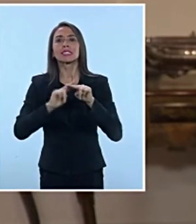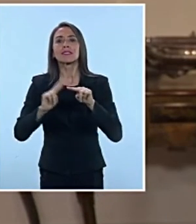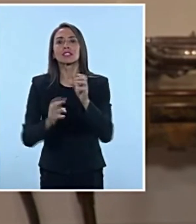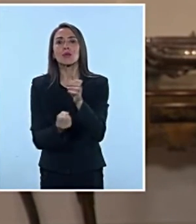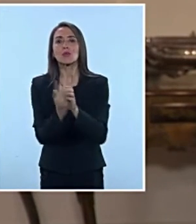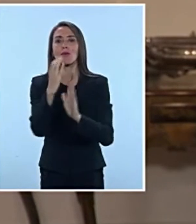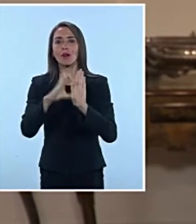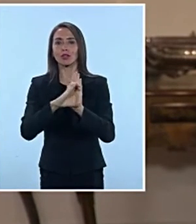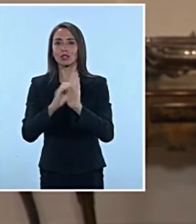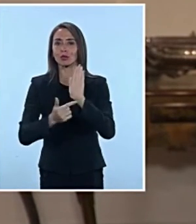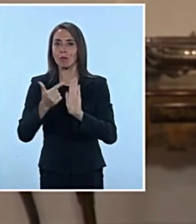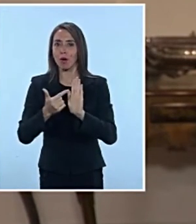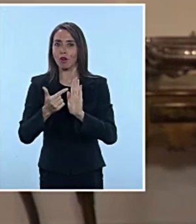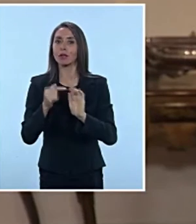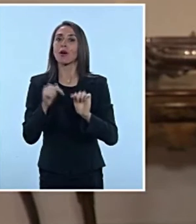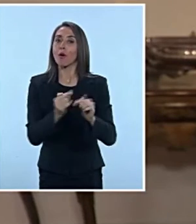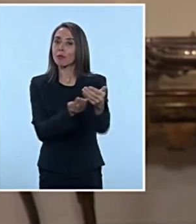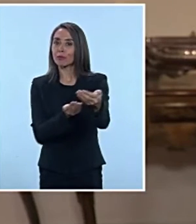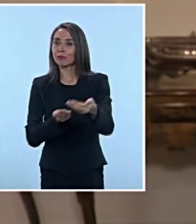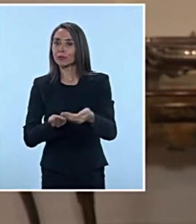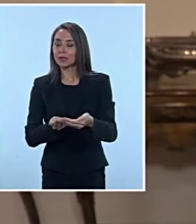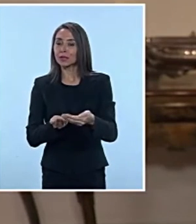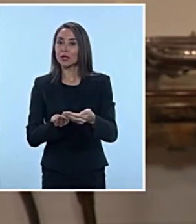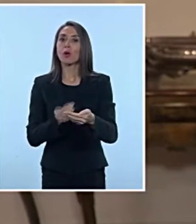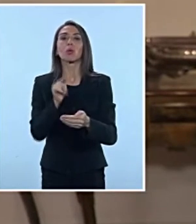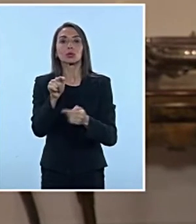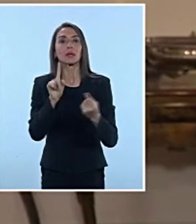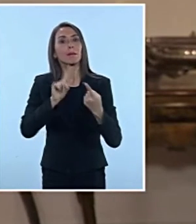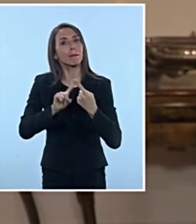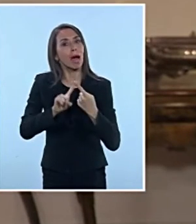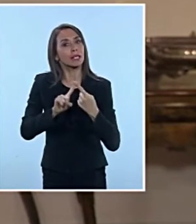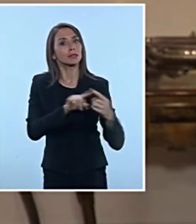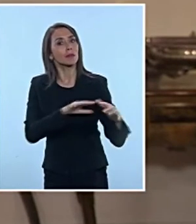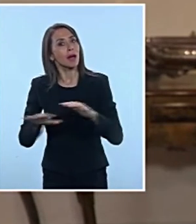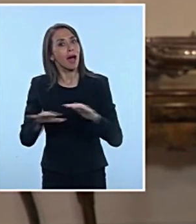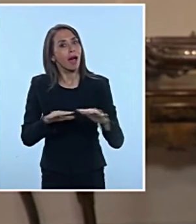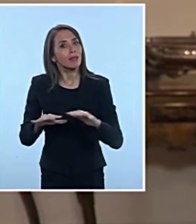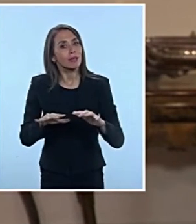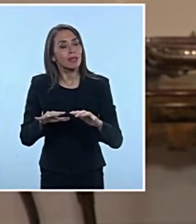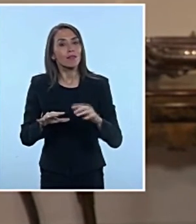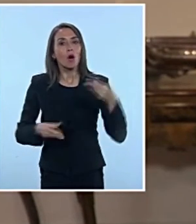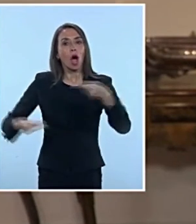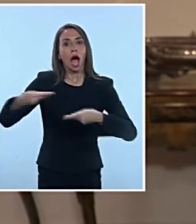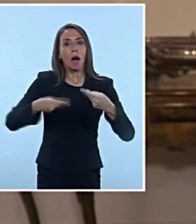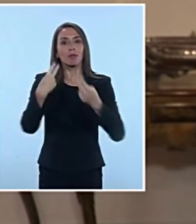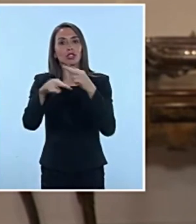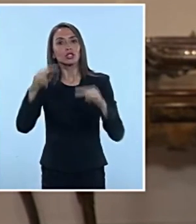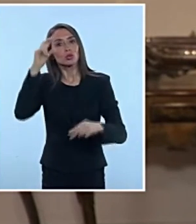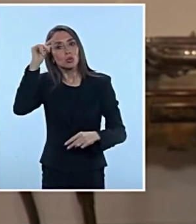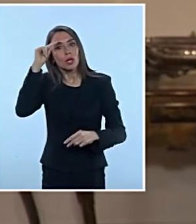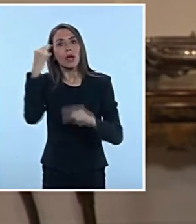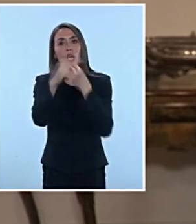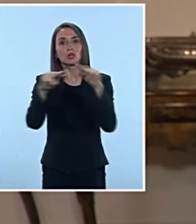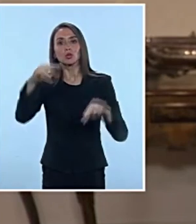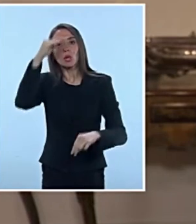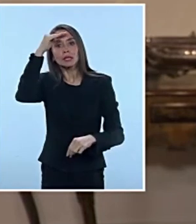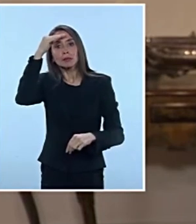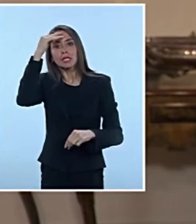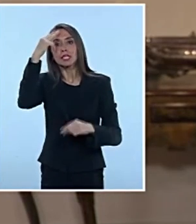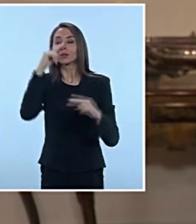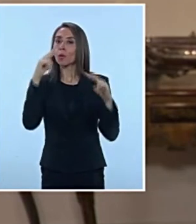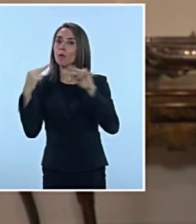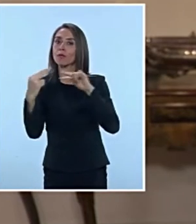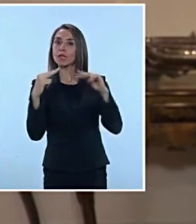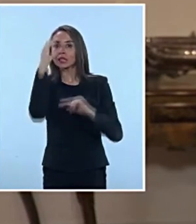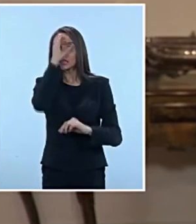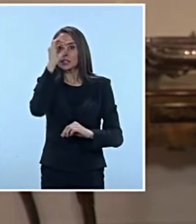Hoy, quiero invitarles a que tomen parte activa en él, a que aporten con sus ideas, su experiencia y puntos de vista.